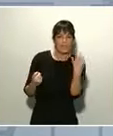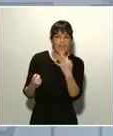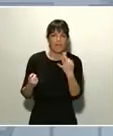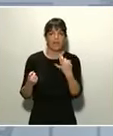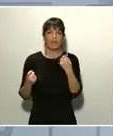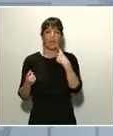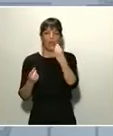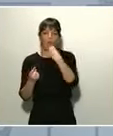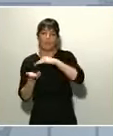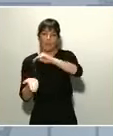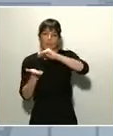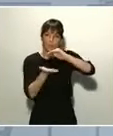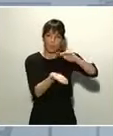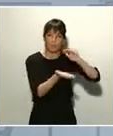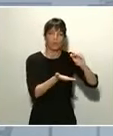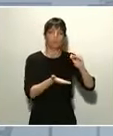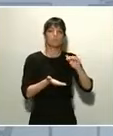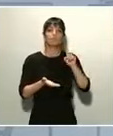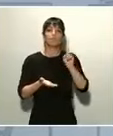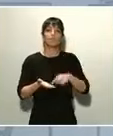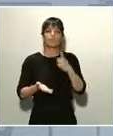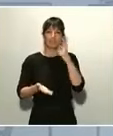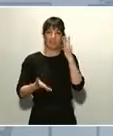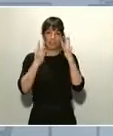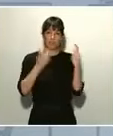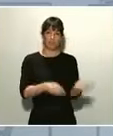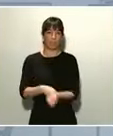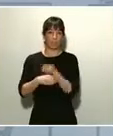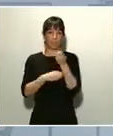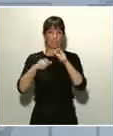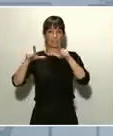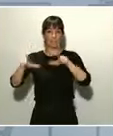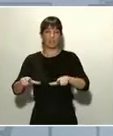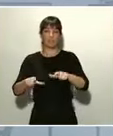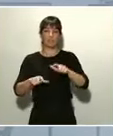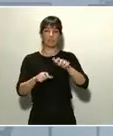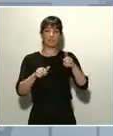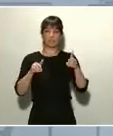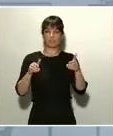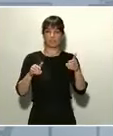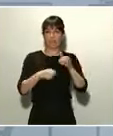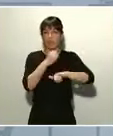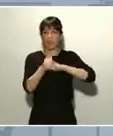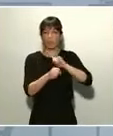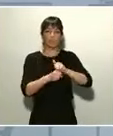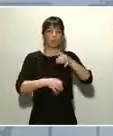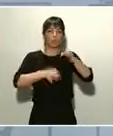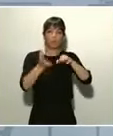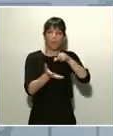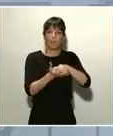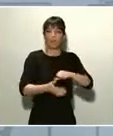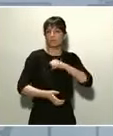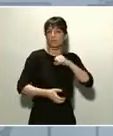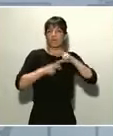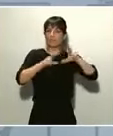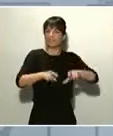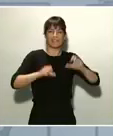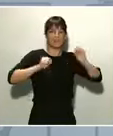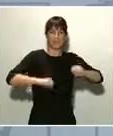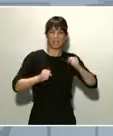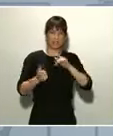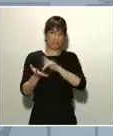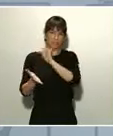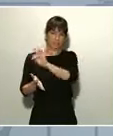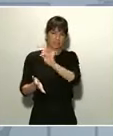y también de desinfección de estaciones, de aeropuertos, de juzgados, de hospitales, de residencias de mayores. Y a estas funciones se